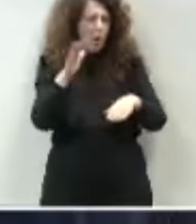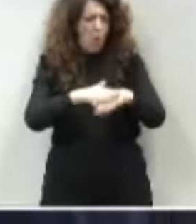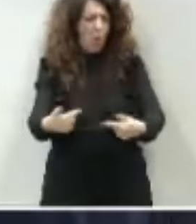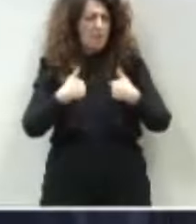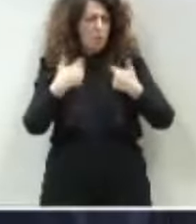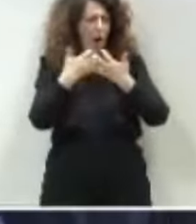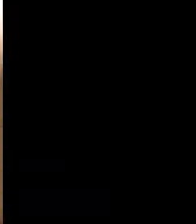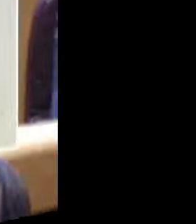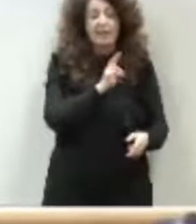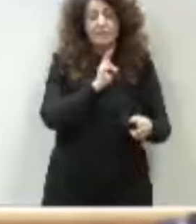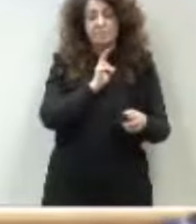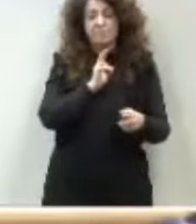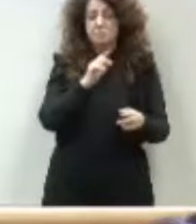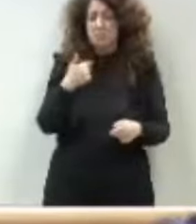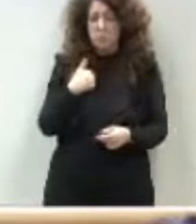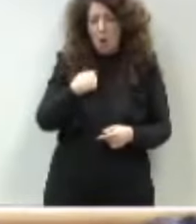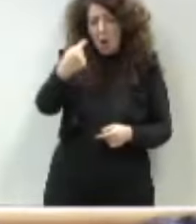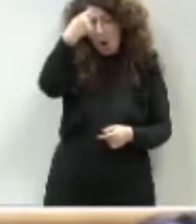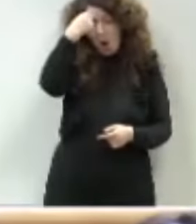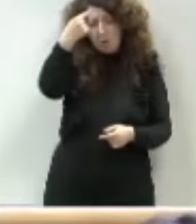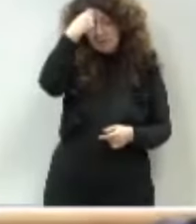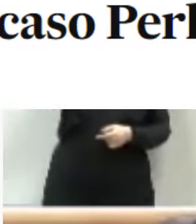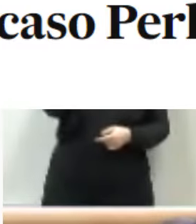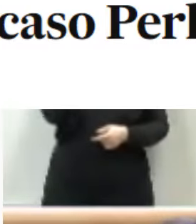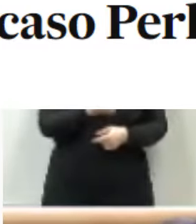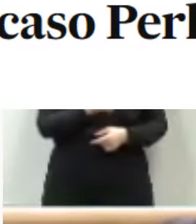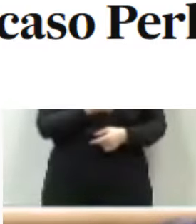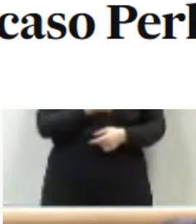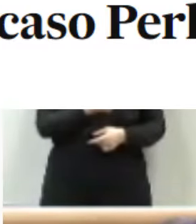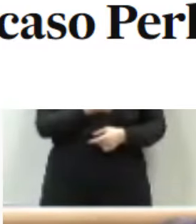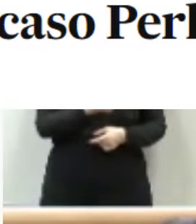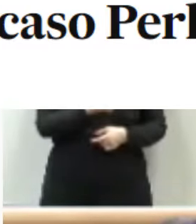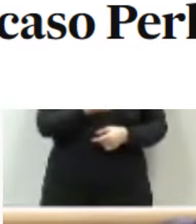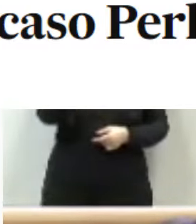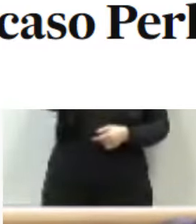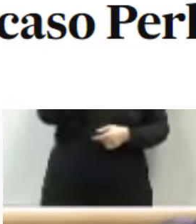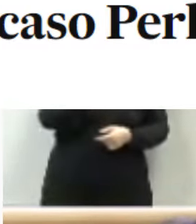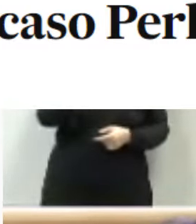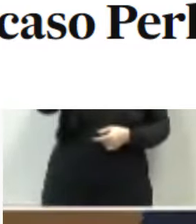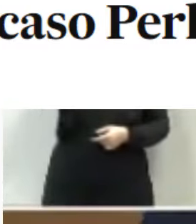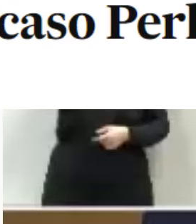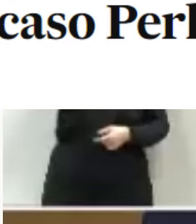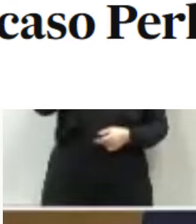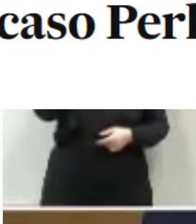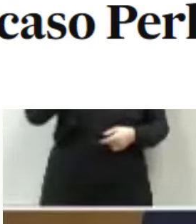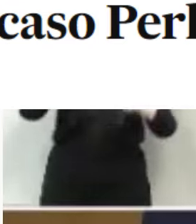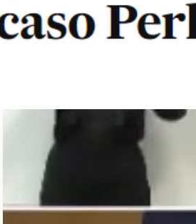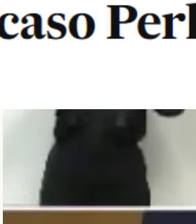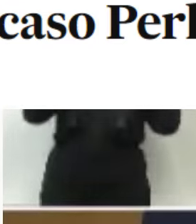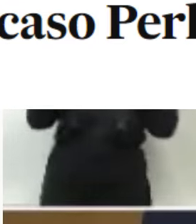Eso le gustaría. No, yo no estoy obsesionado con el Partido Socialista. Quien está obsesionado con el Partido Socialista y con el Gobierno es la Guardia Civil.